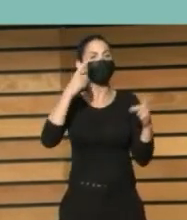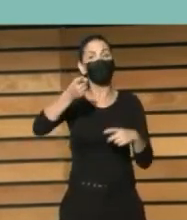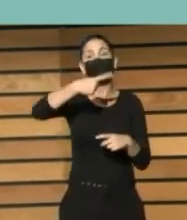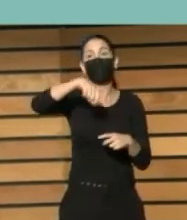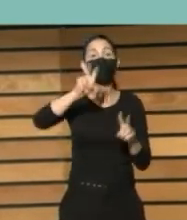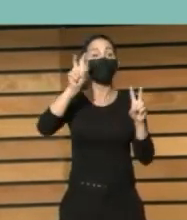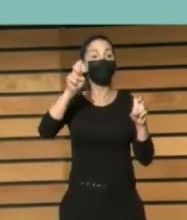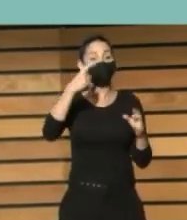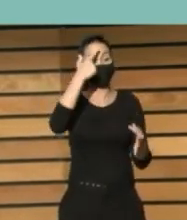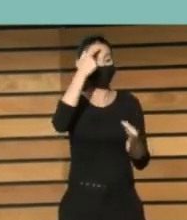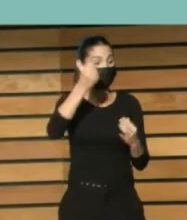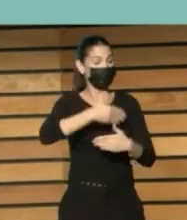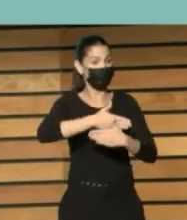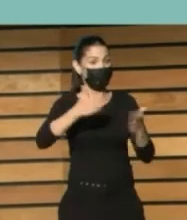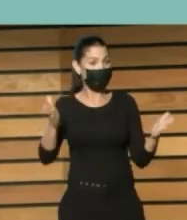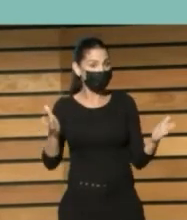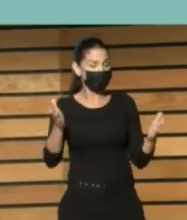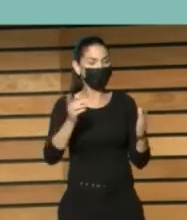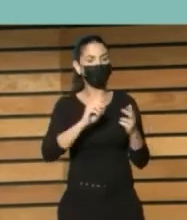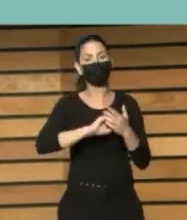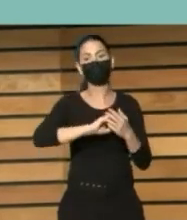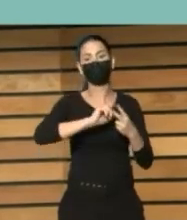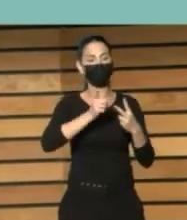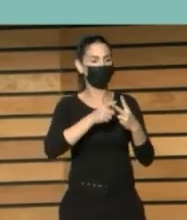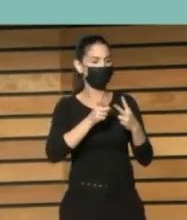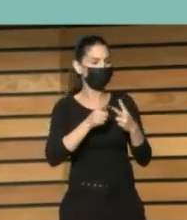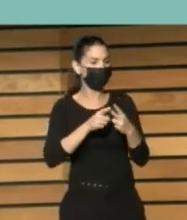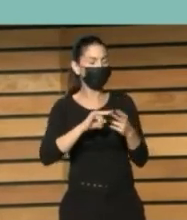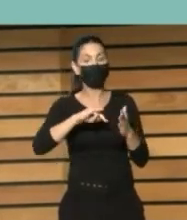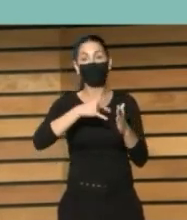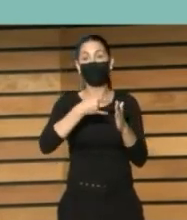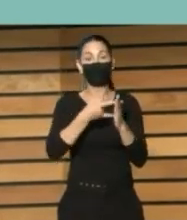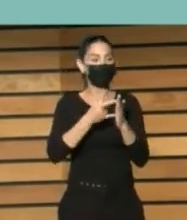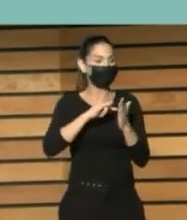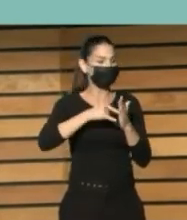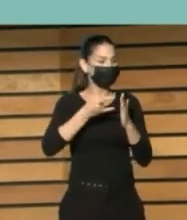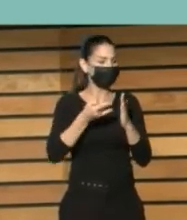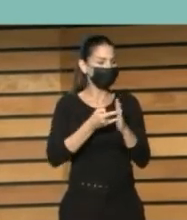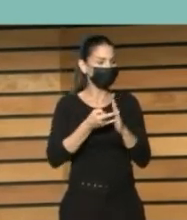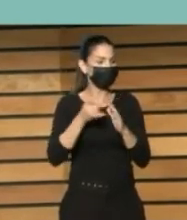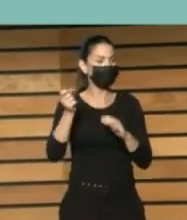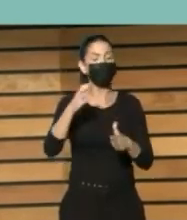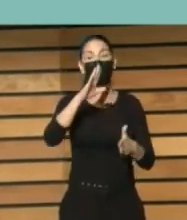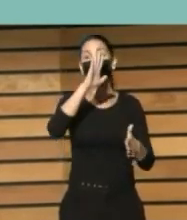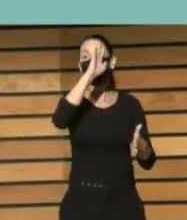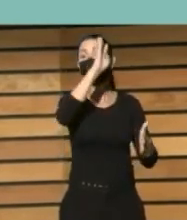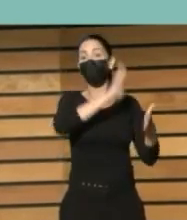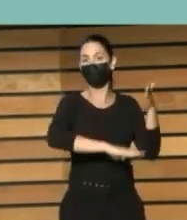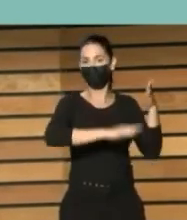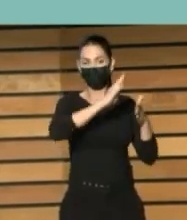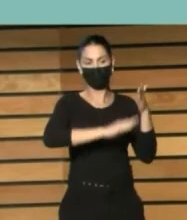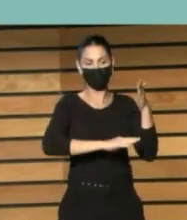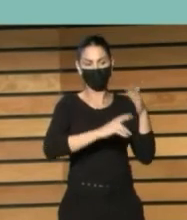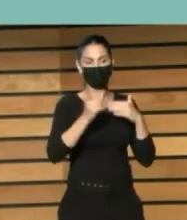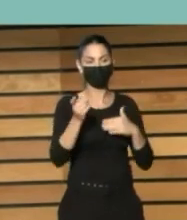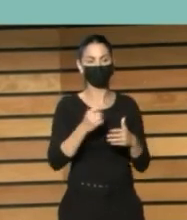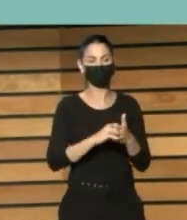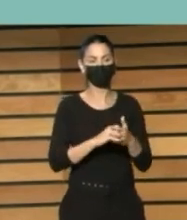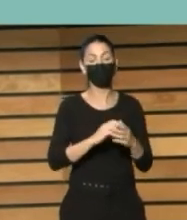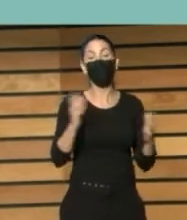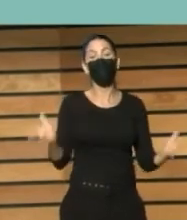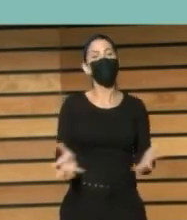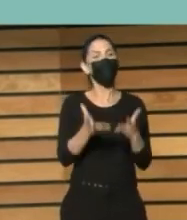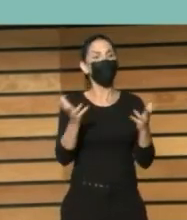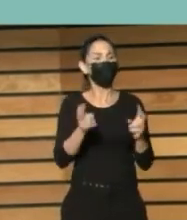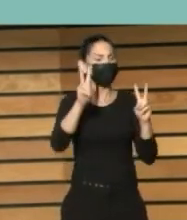en el uso de datos abiertos. Tenemos el Tecnogel, que hacen las bibliotecas del Maresma, que están por aquí, que lo que intentan es fomentar